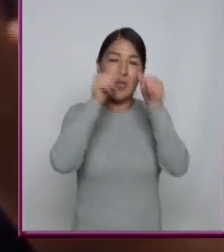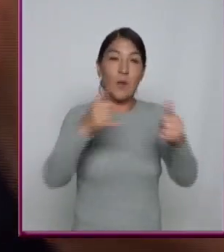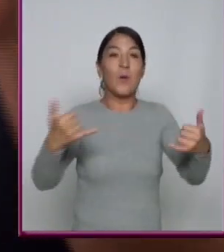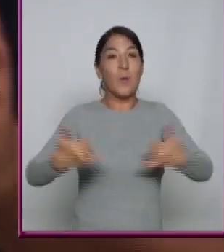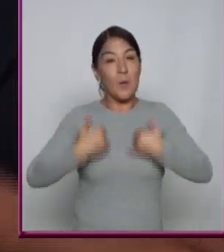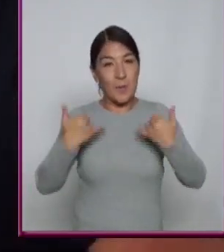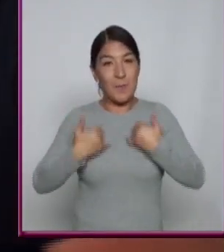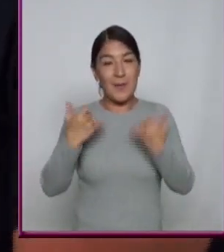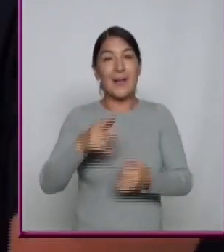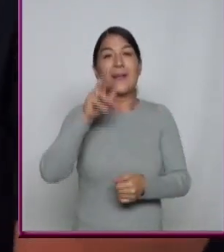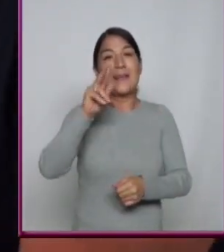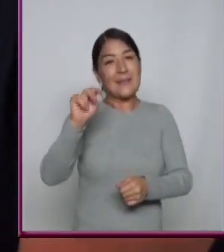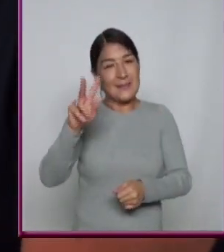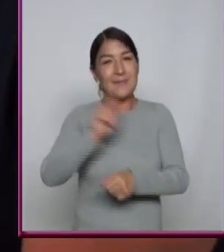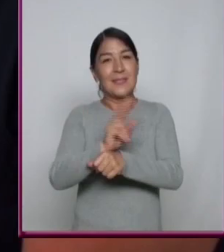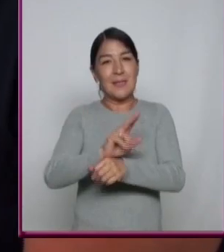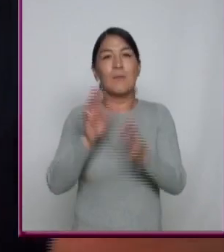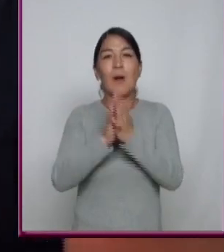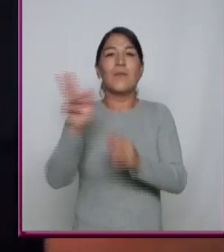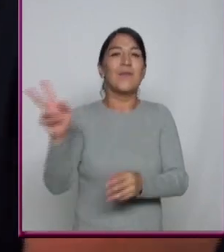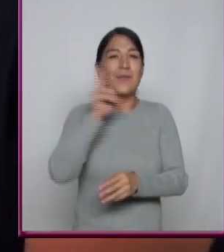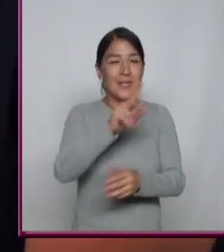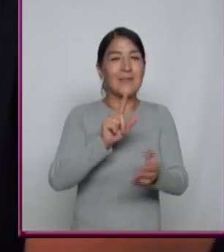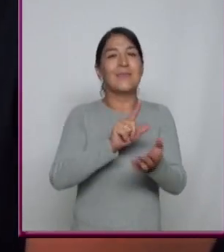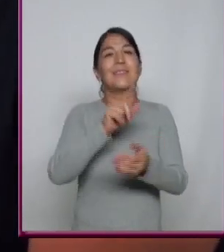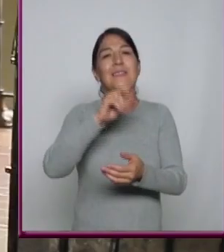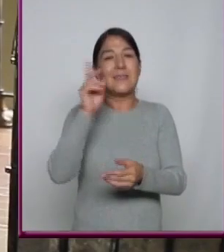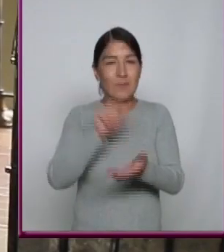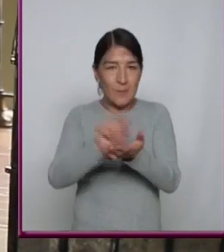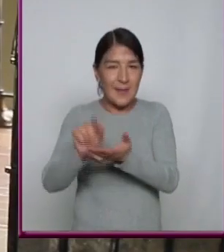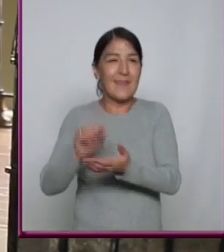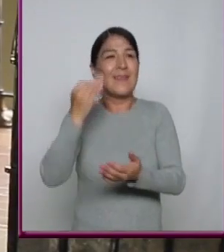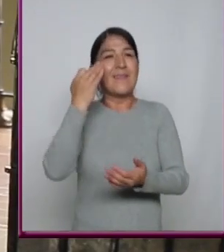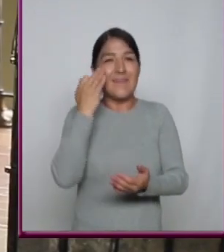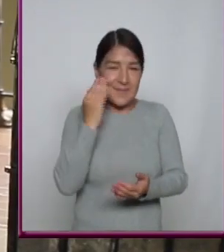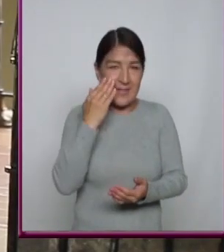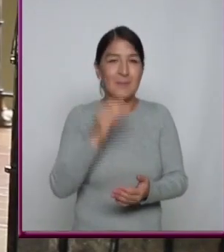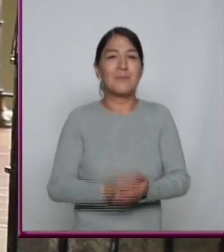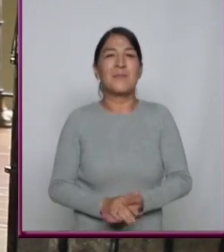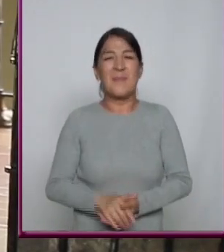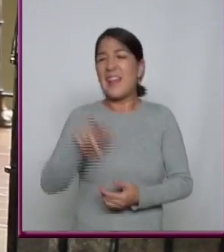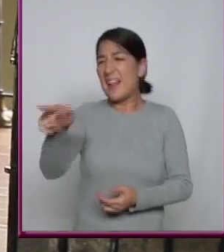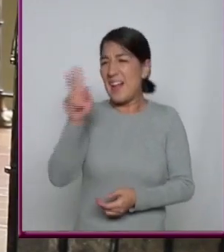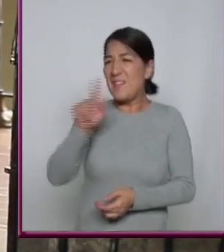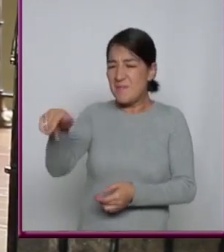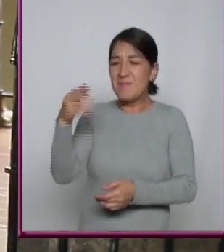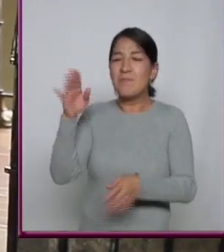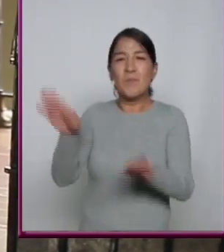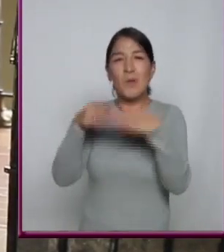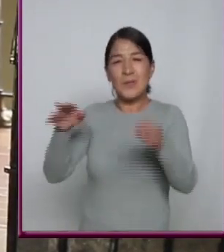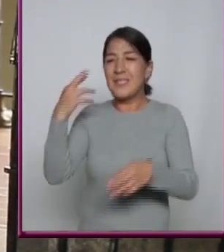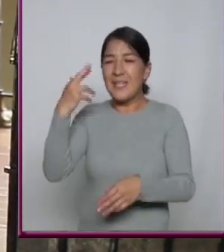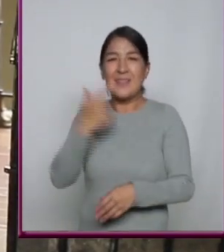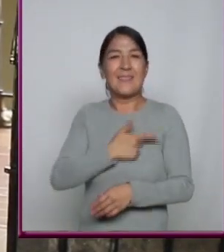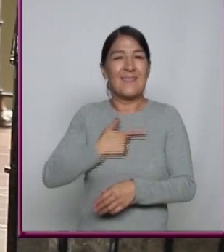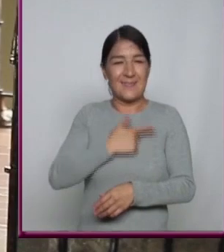Jóvenes en TV Síganos en nuestras Redes sociales Y nos vemos En la siguiente A ver Busca una rola chida A ver